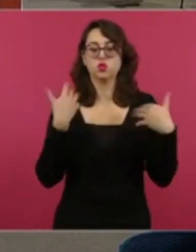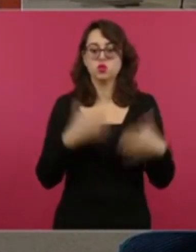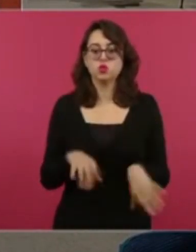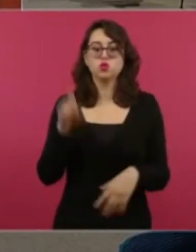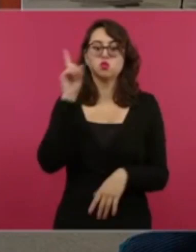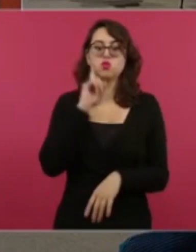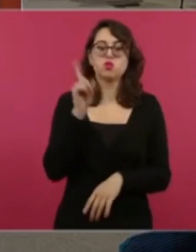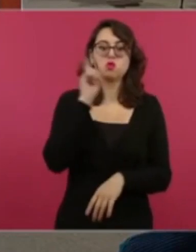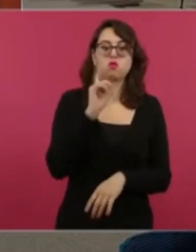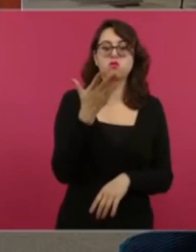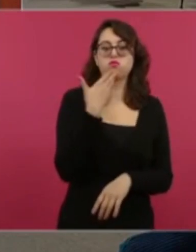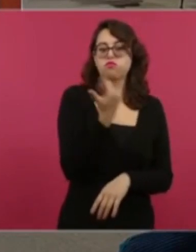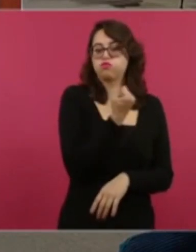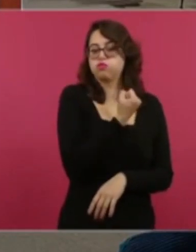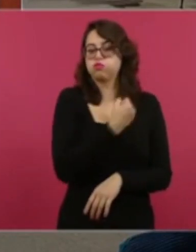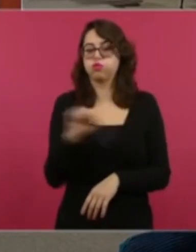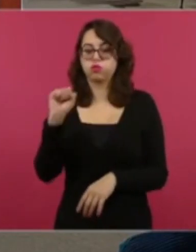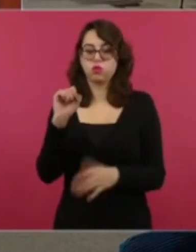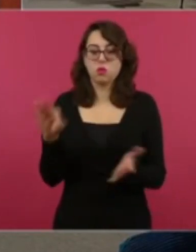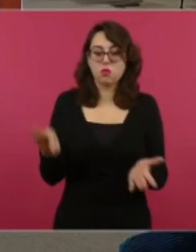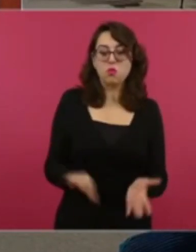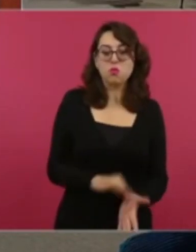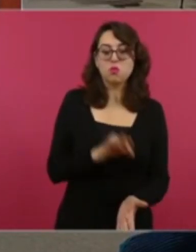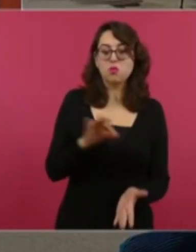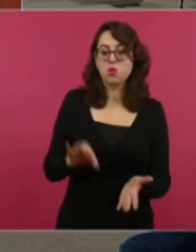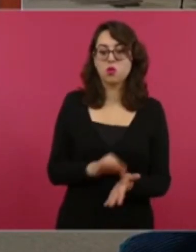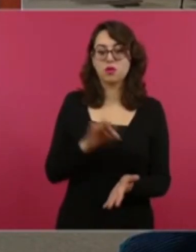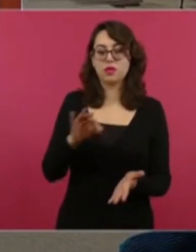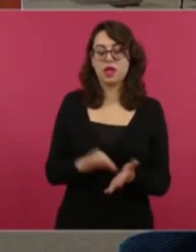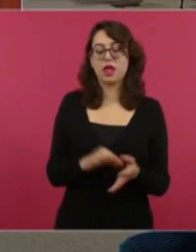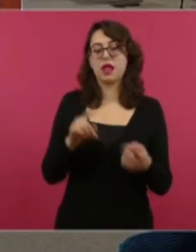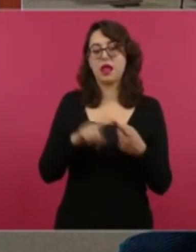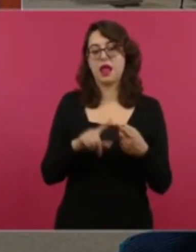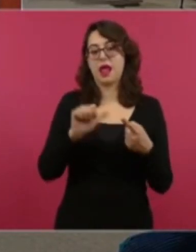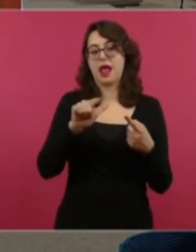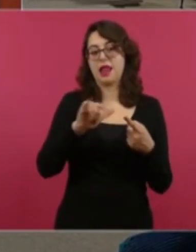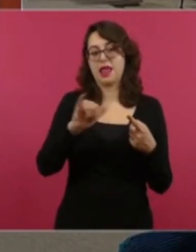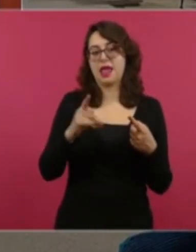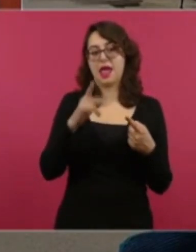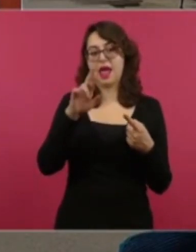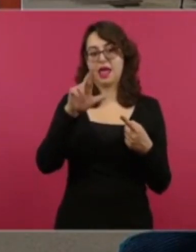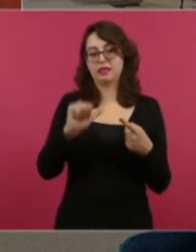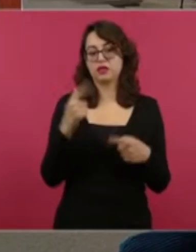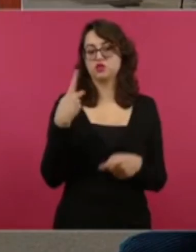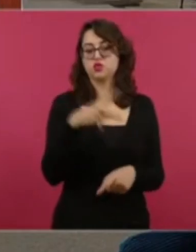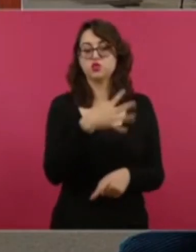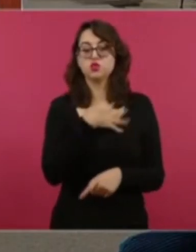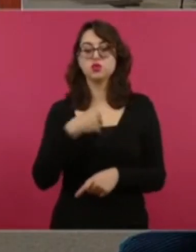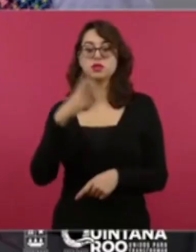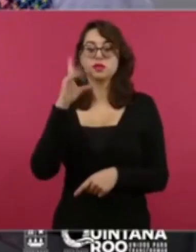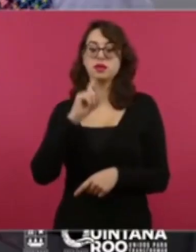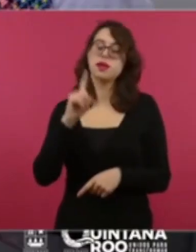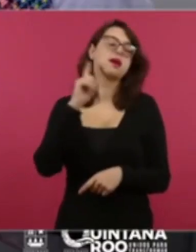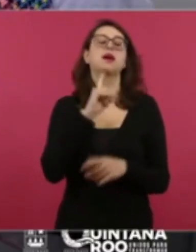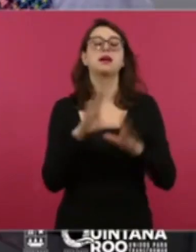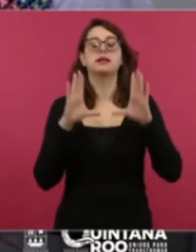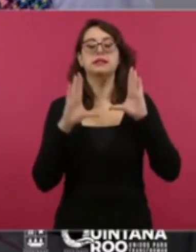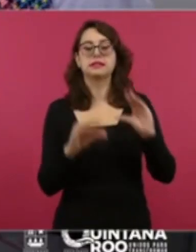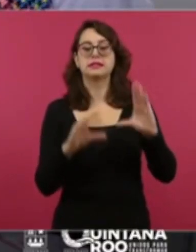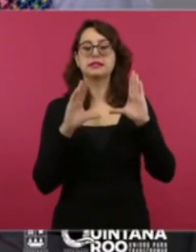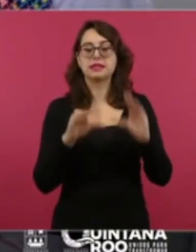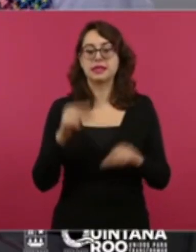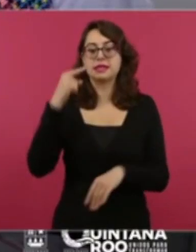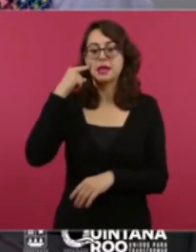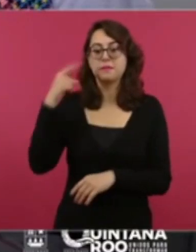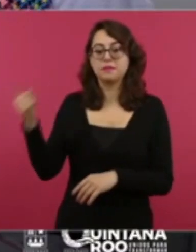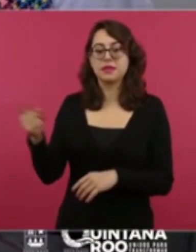bordadora, Alejandra y su hija Mitzi. Ahí le está enseñando cómo mordar esa técnica Gochbill,